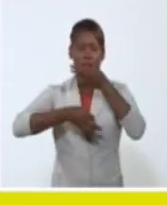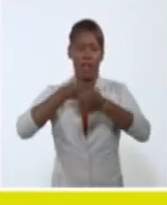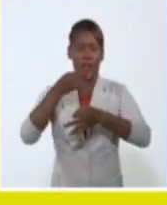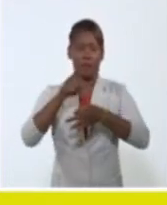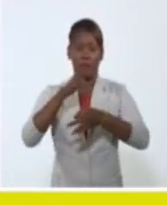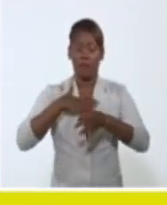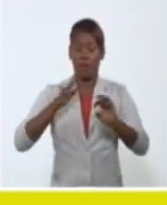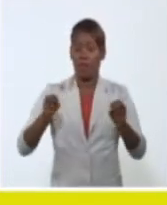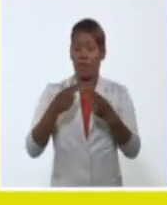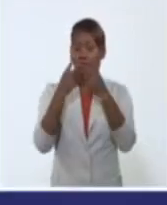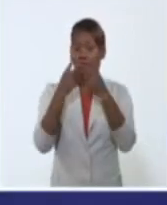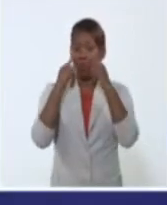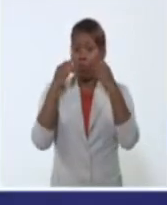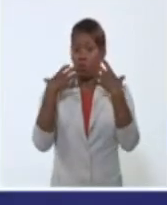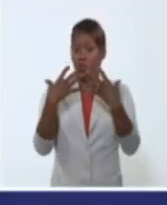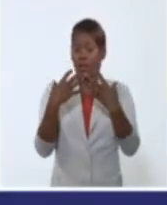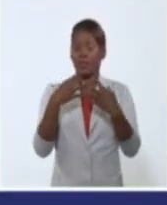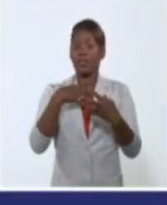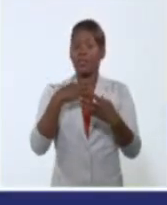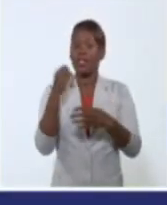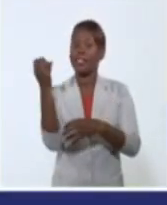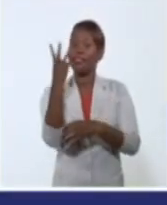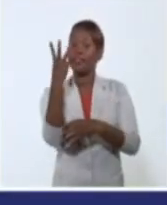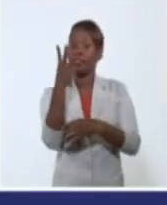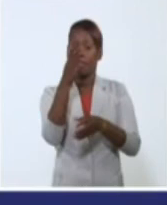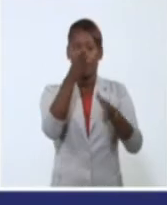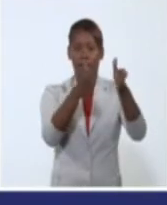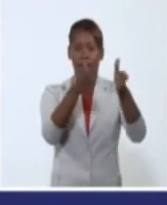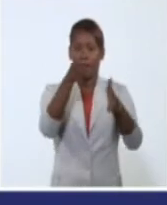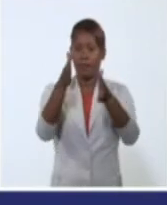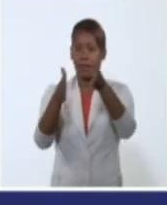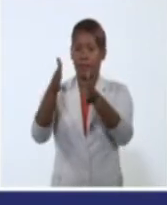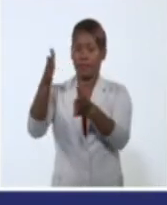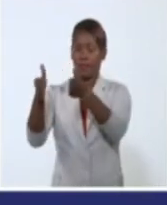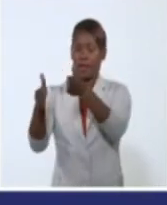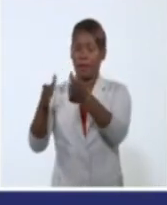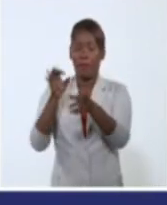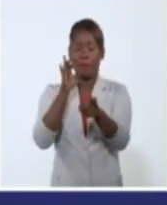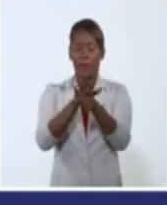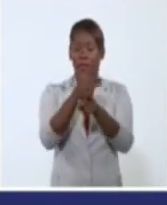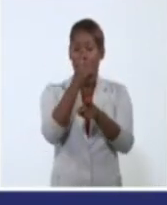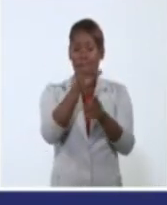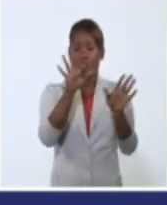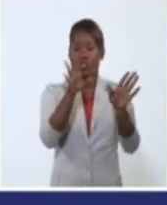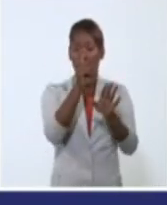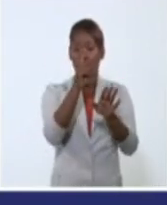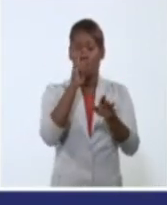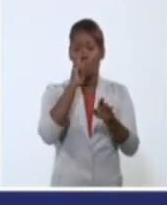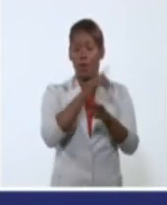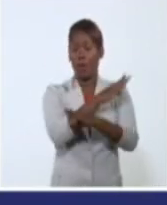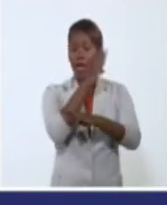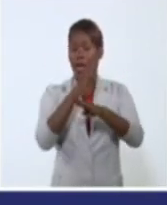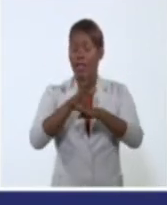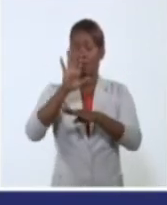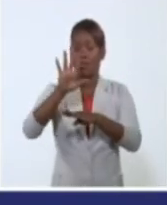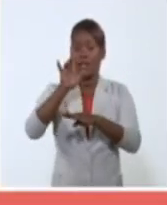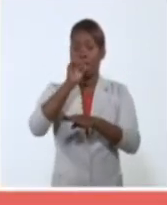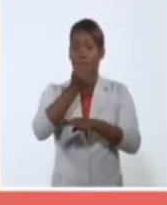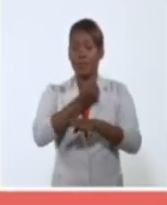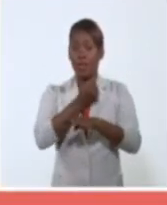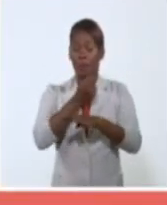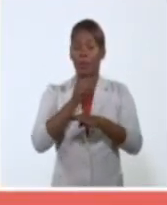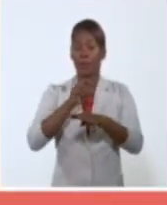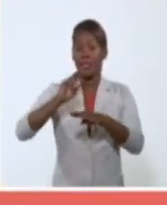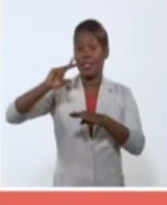organizado en esta ocasión en tres etapas, preámbulo del 12 de noviembre al 5 de diciembre de 2021, la Habana de la